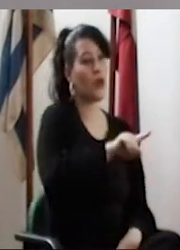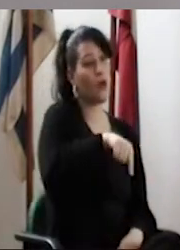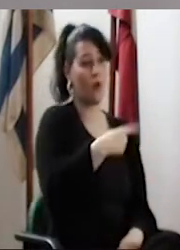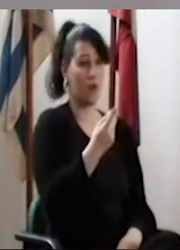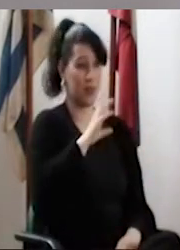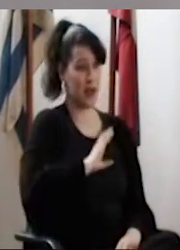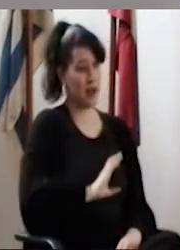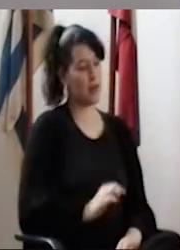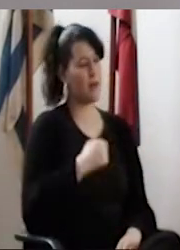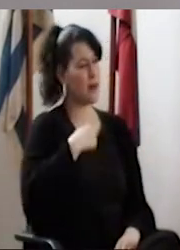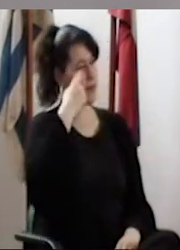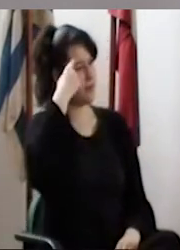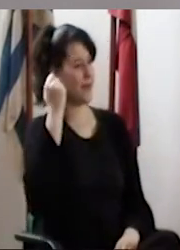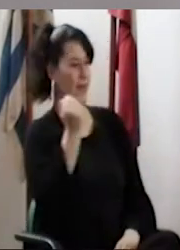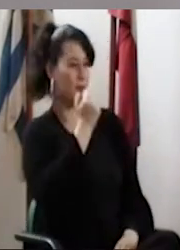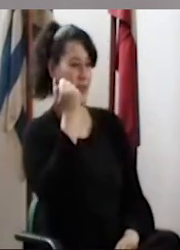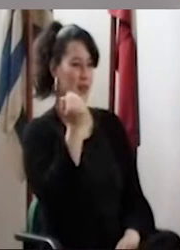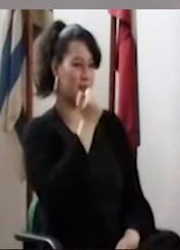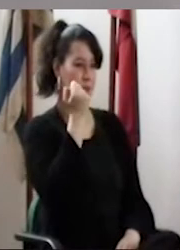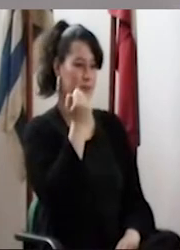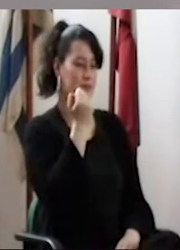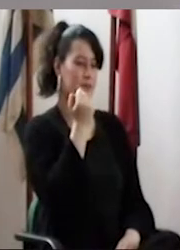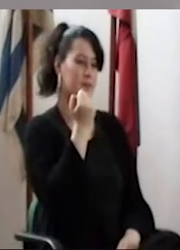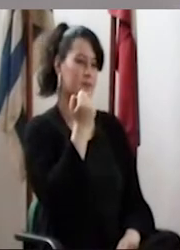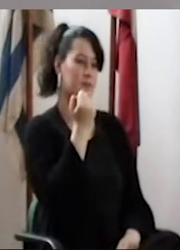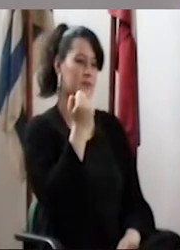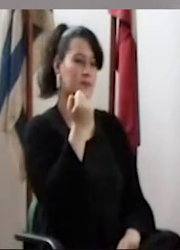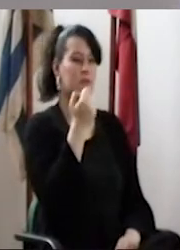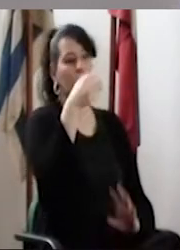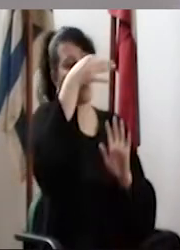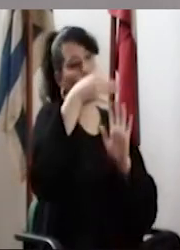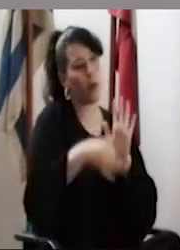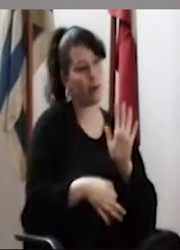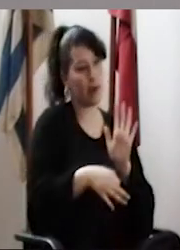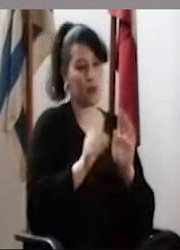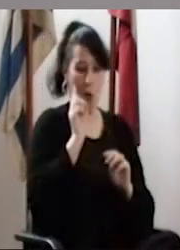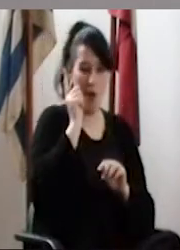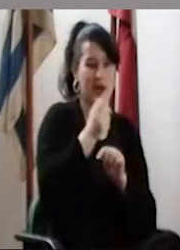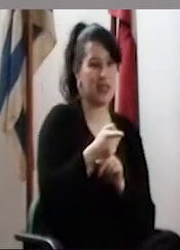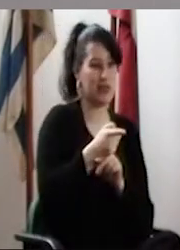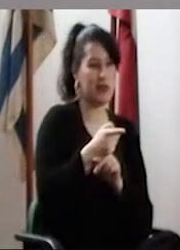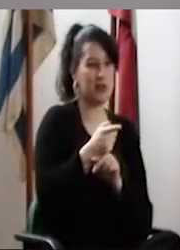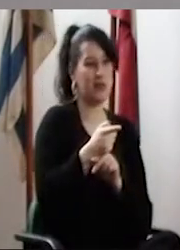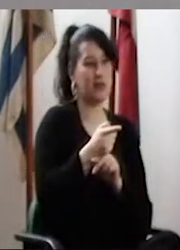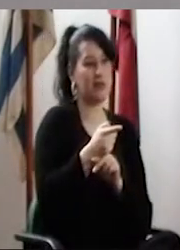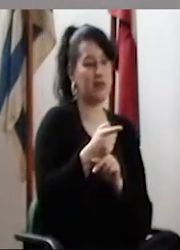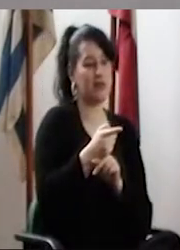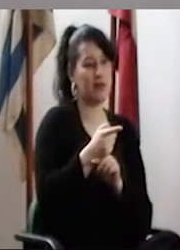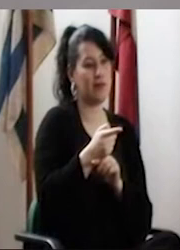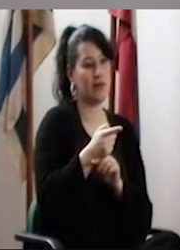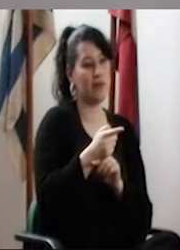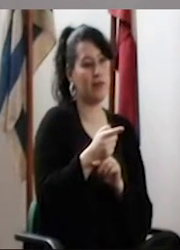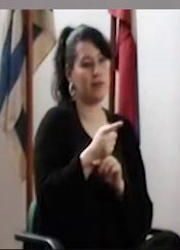Bien, otro aspecto que me parece importante es que el cumplimiento de esa obligación